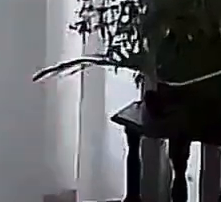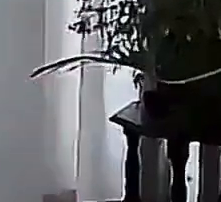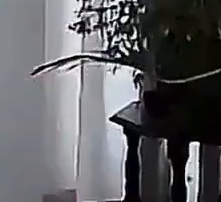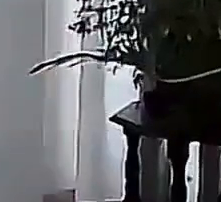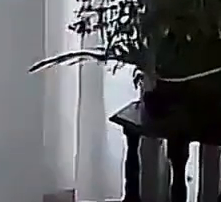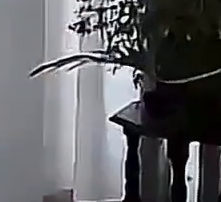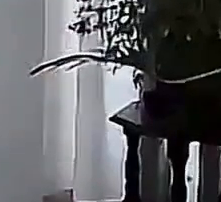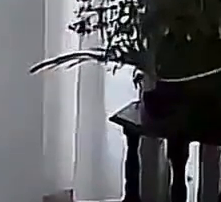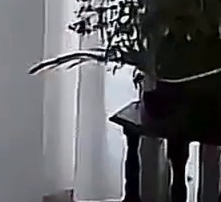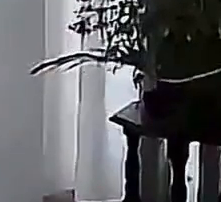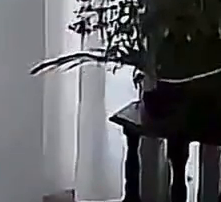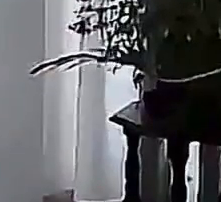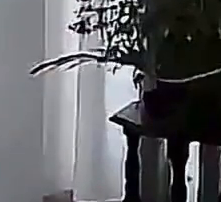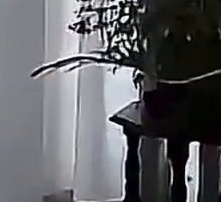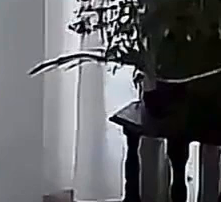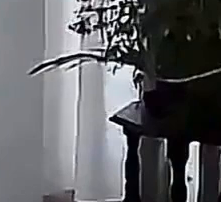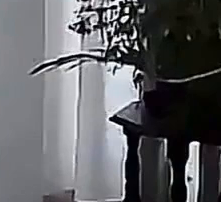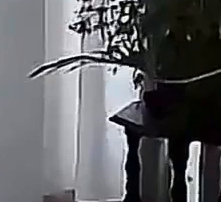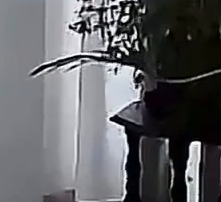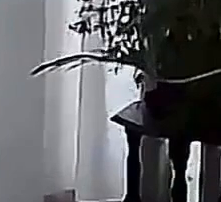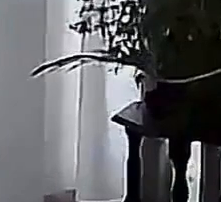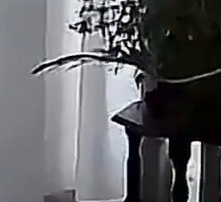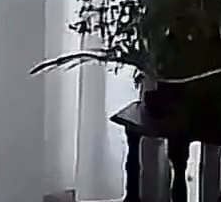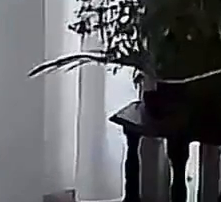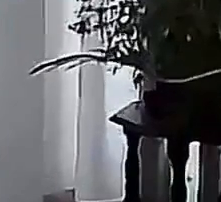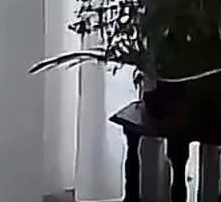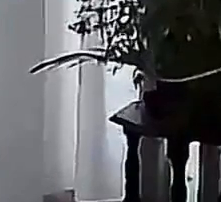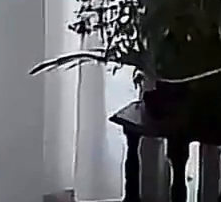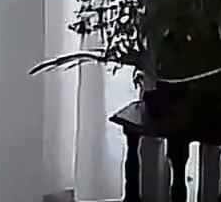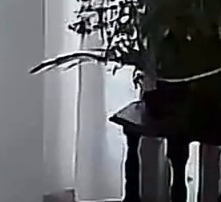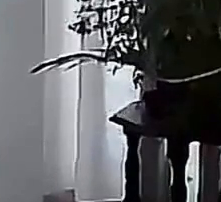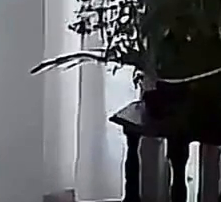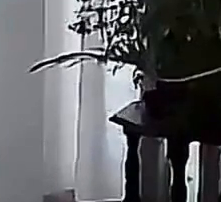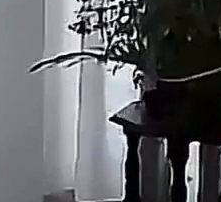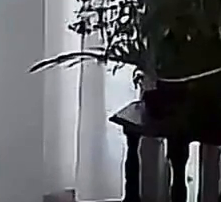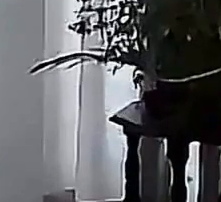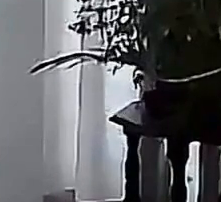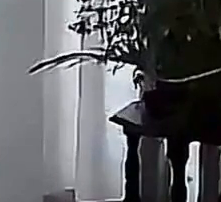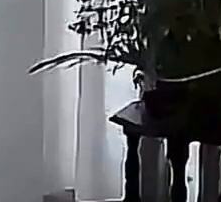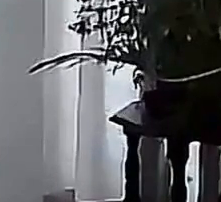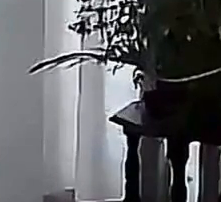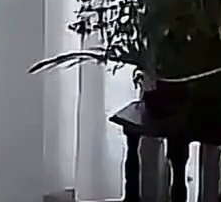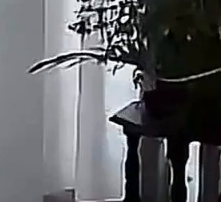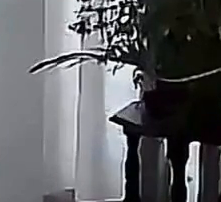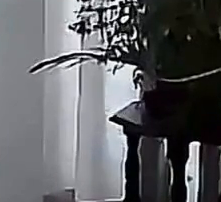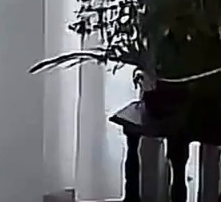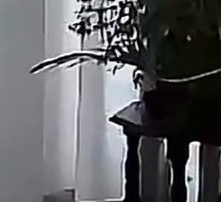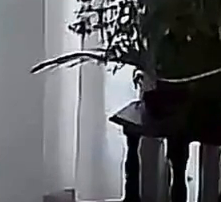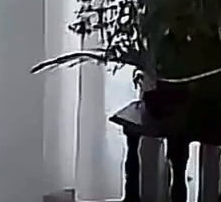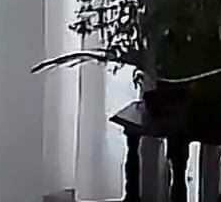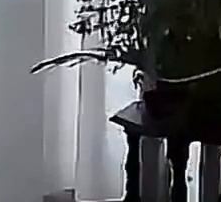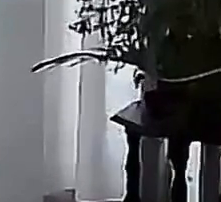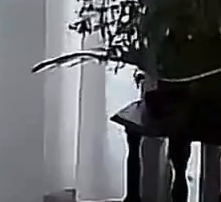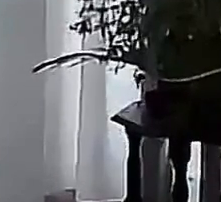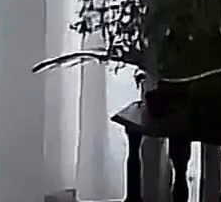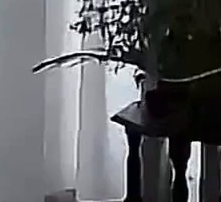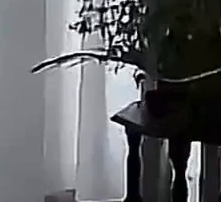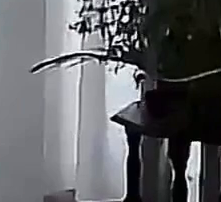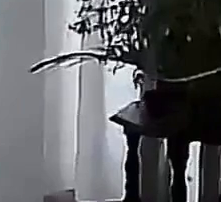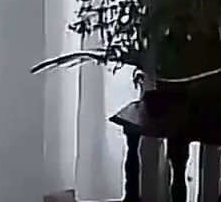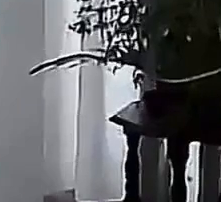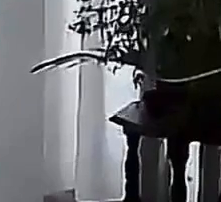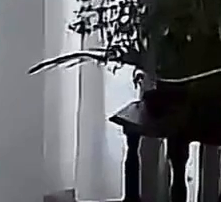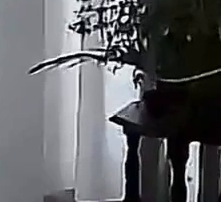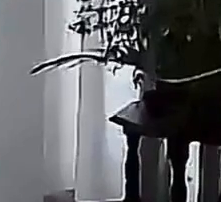y crean mayor respeto entre los divergentes y esto y esto un terreno bellísimo para la